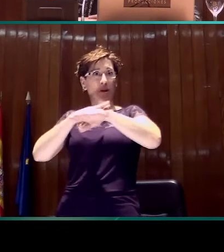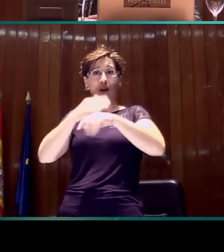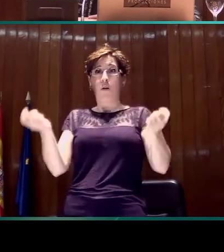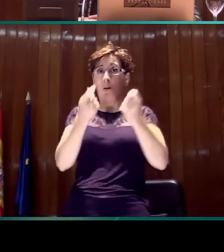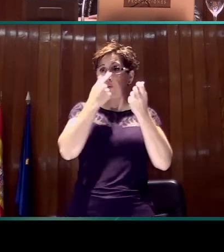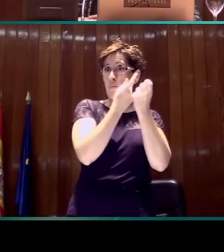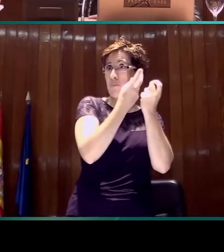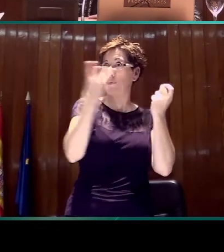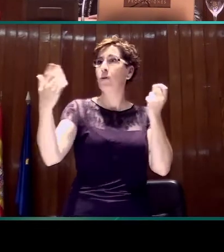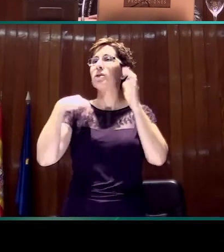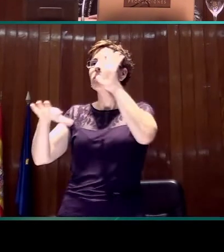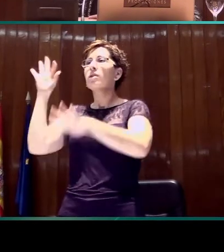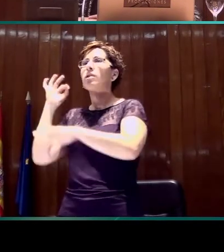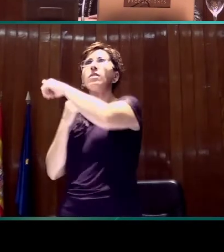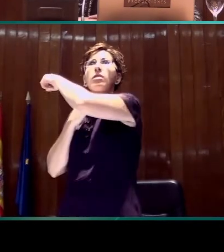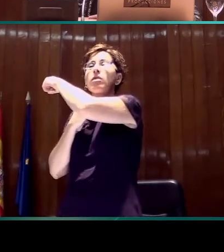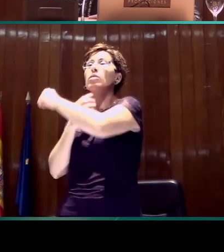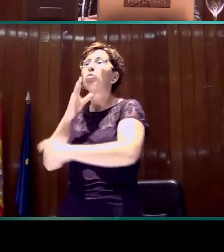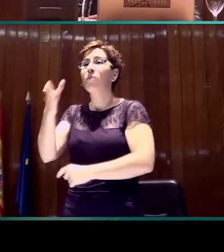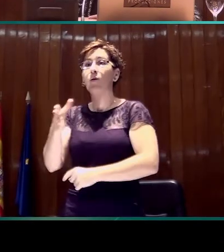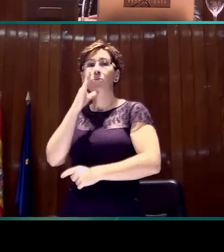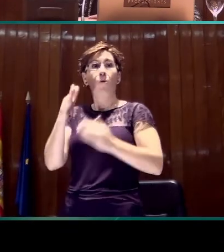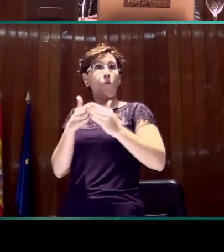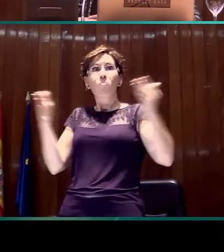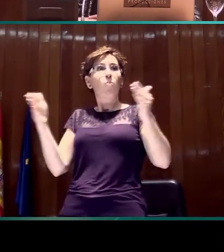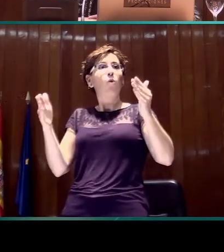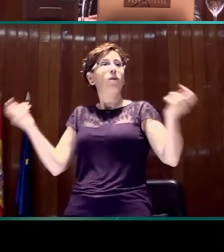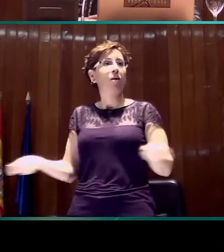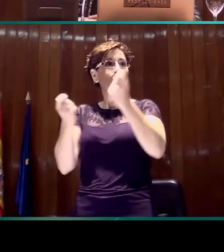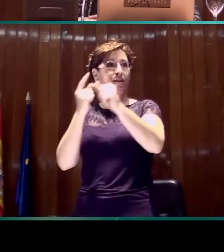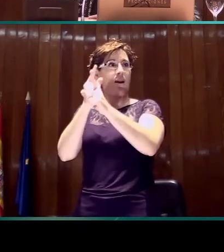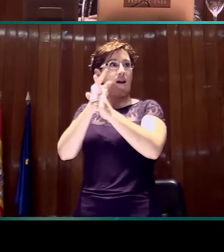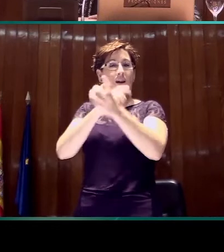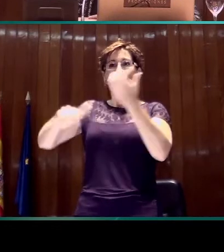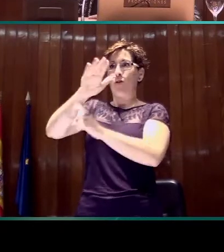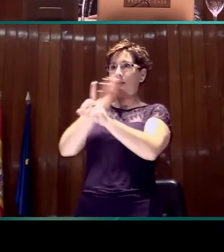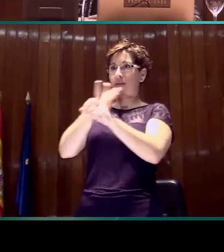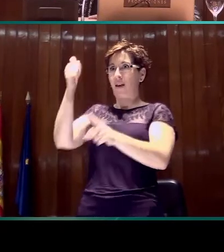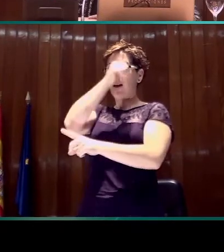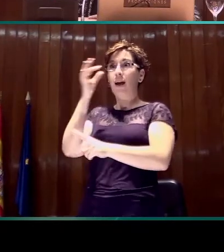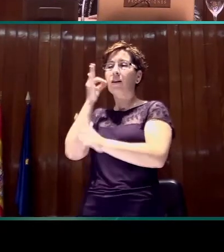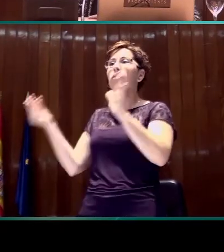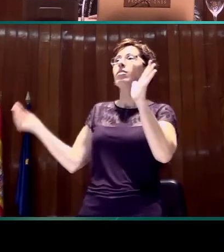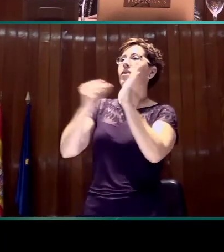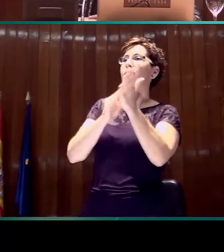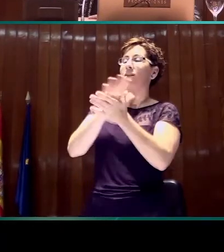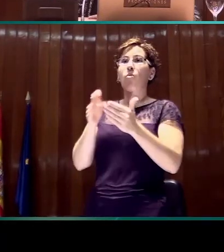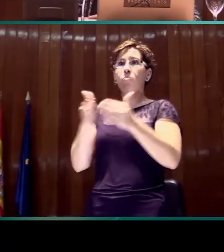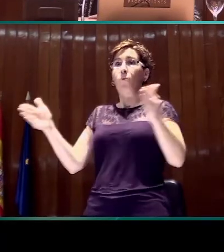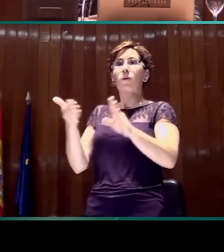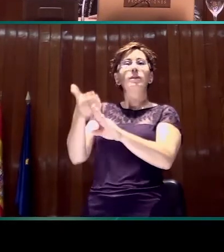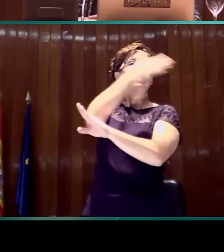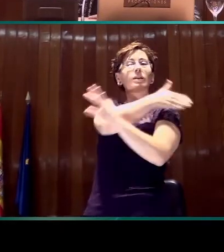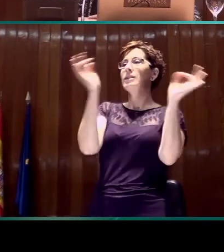fue la primera campaña desarrollada contra la violencia de género en la que se incluyó la interpretación. Con anterioridad, solamente se había